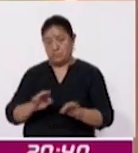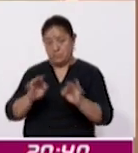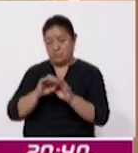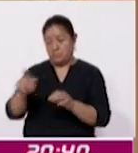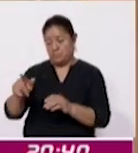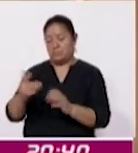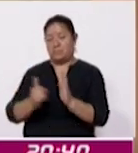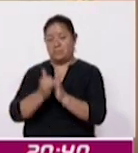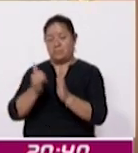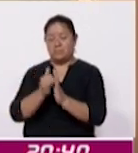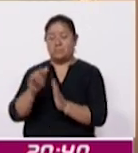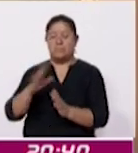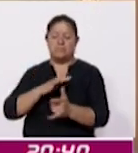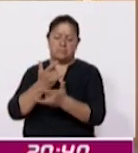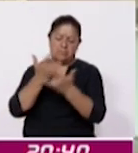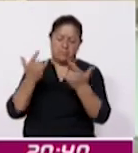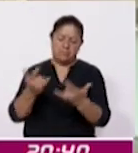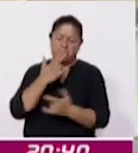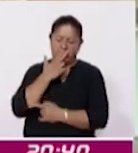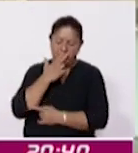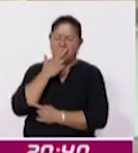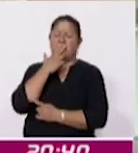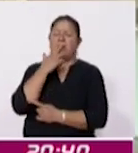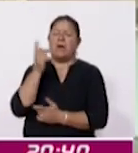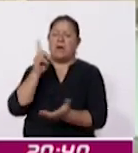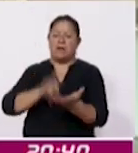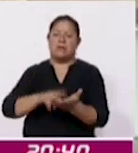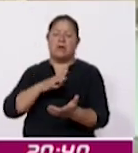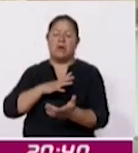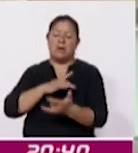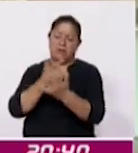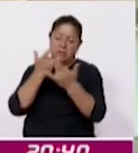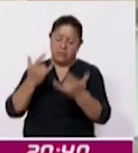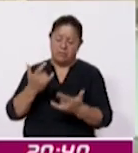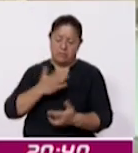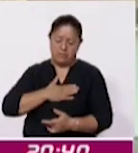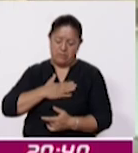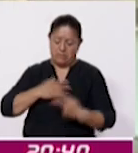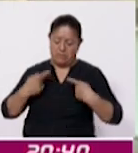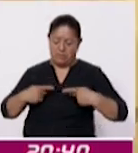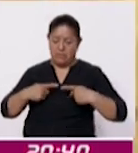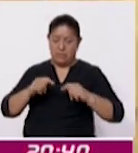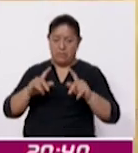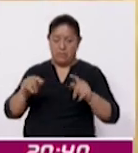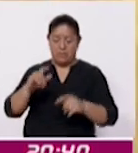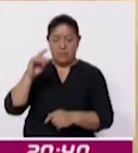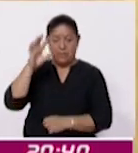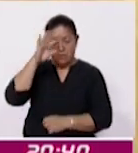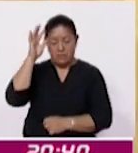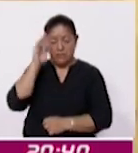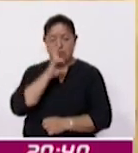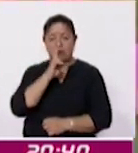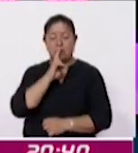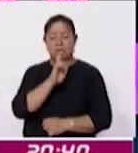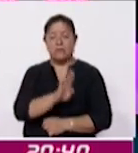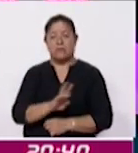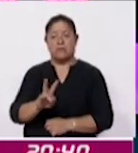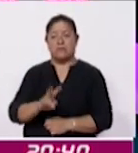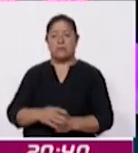amplia historia y forman parte de las raíces e historia de los tlaxcaltecas para Corazit Noticias Beatriz Vázquez